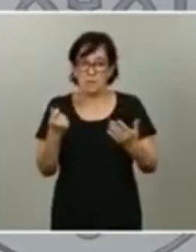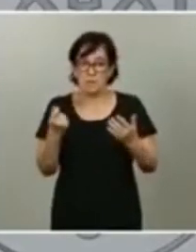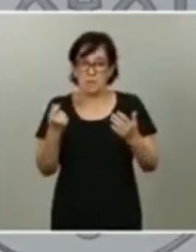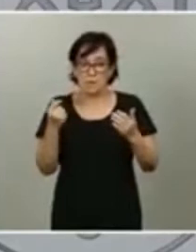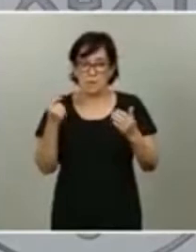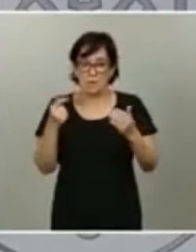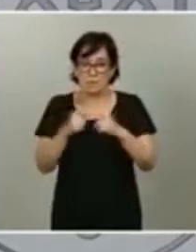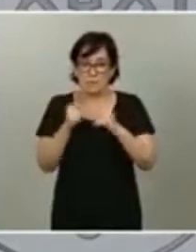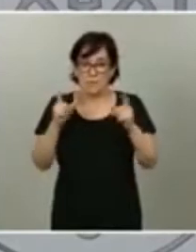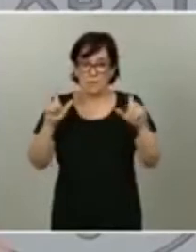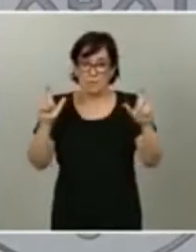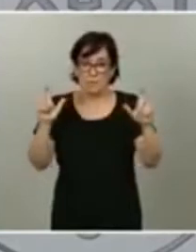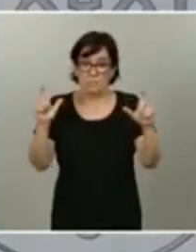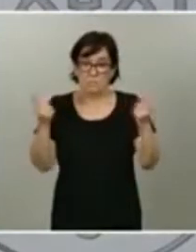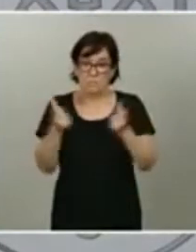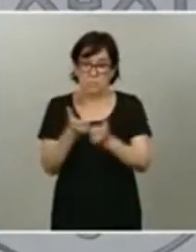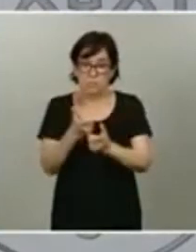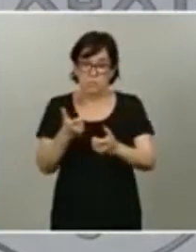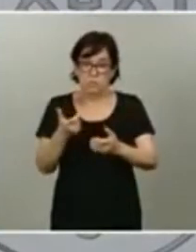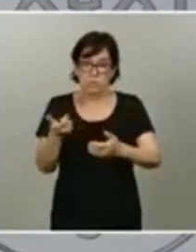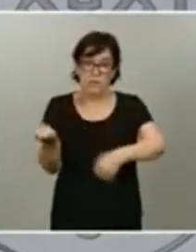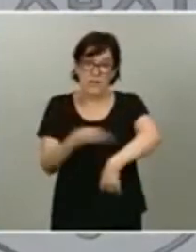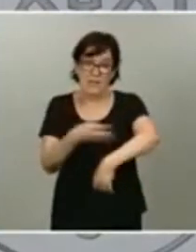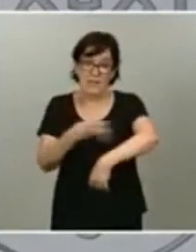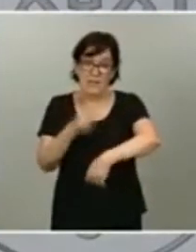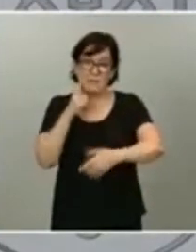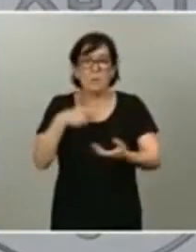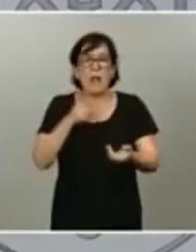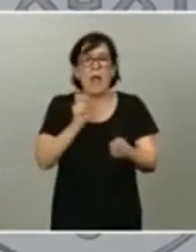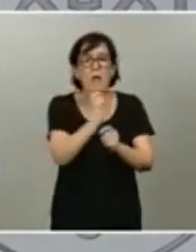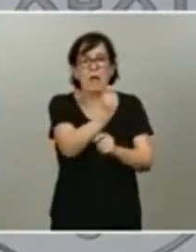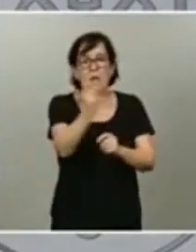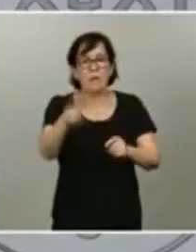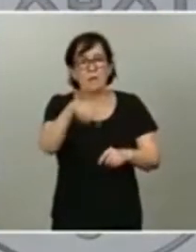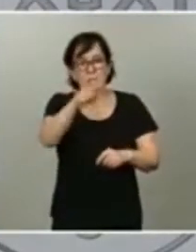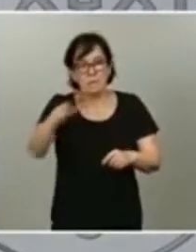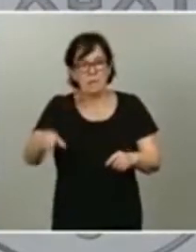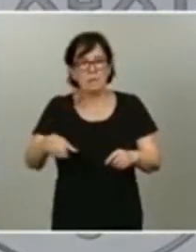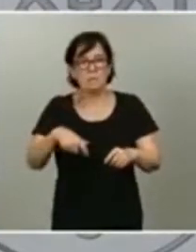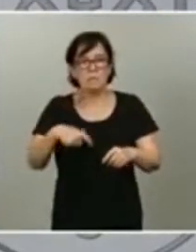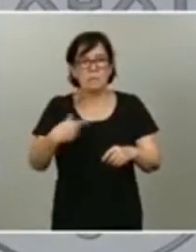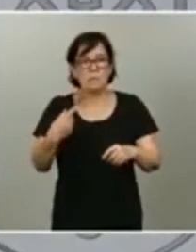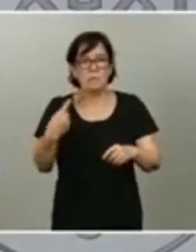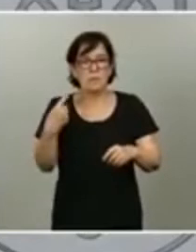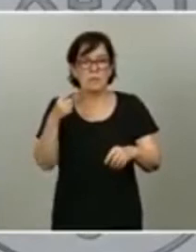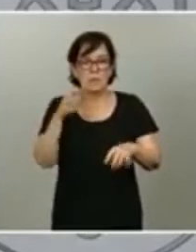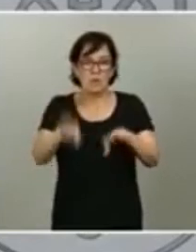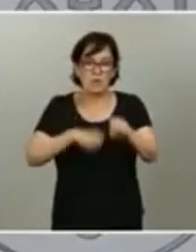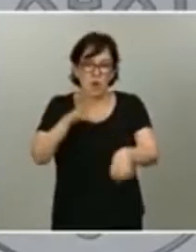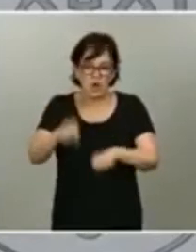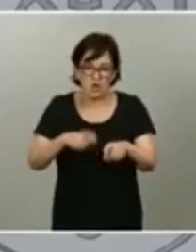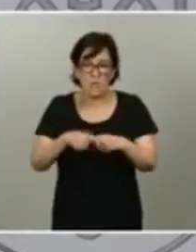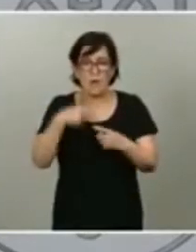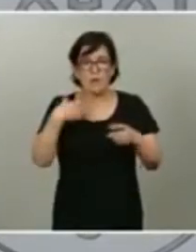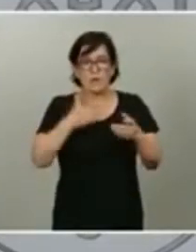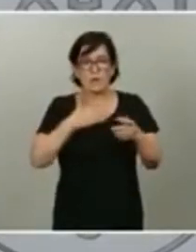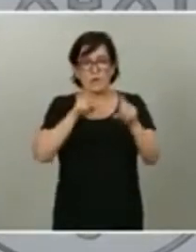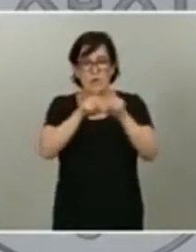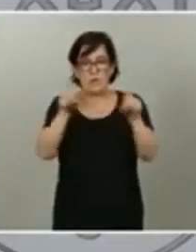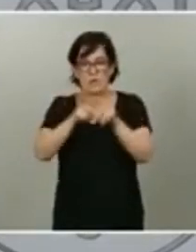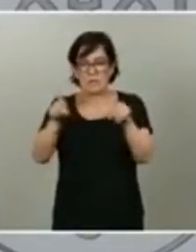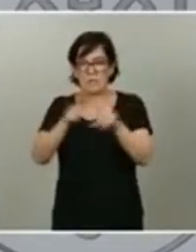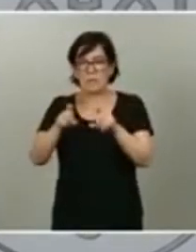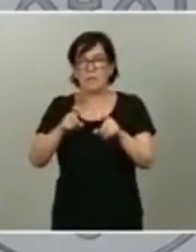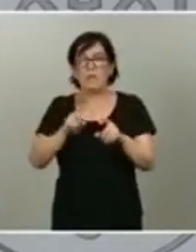poder seguir garantizando renta a los ciudadanos, el consumo, por tanto, de gran parte de nuestras empresas y, de otro lado,